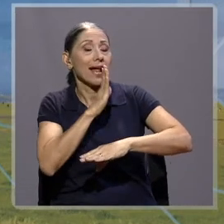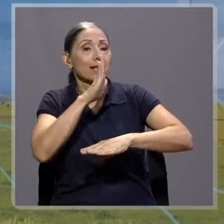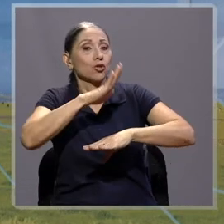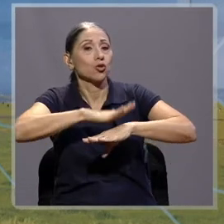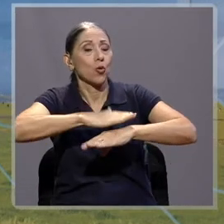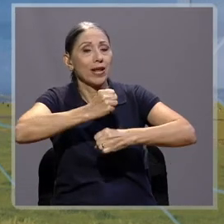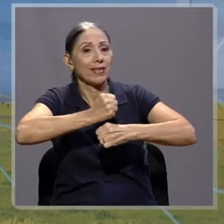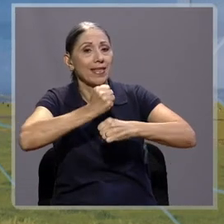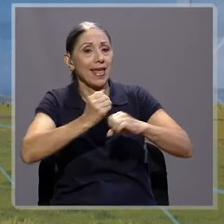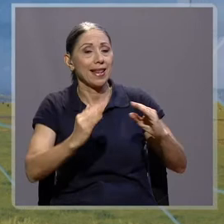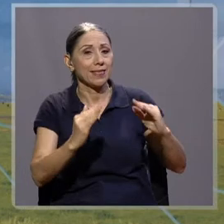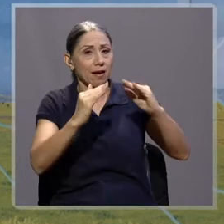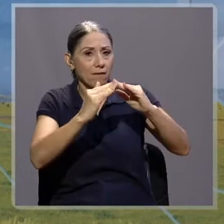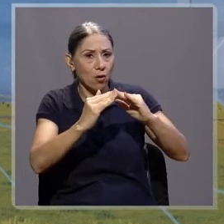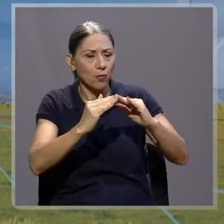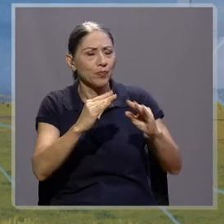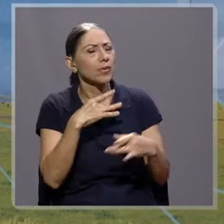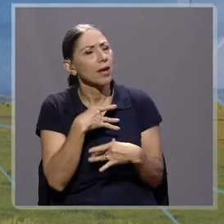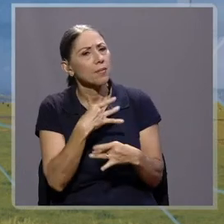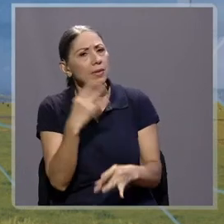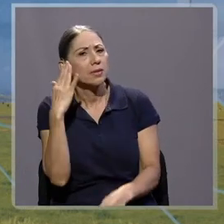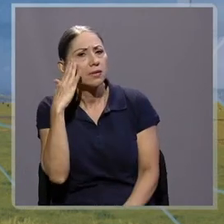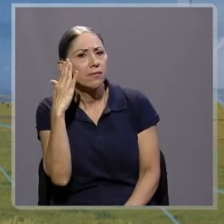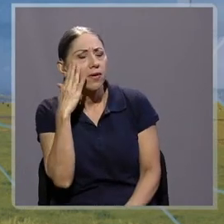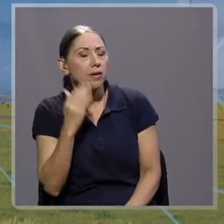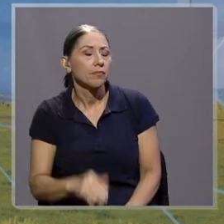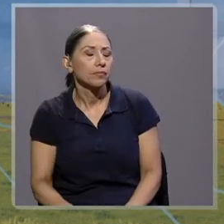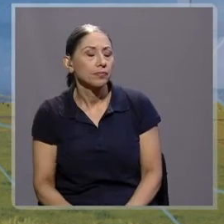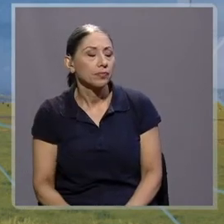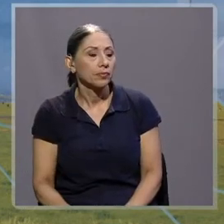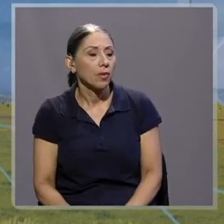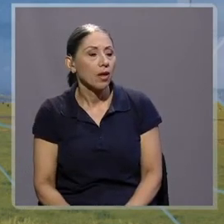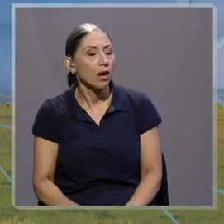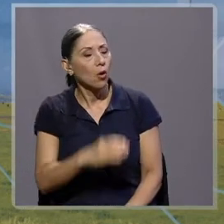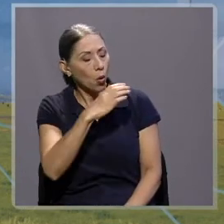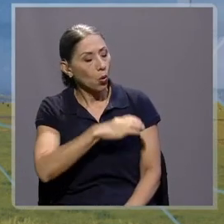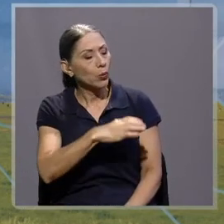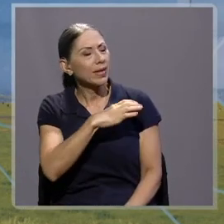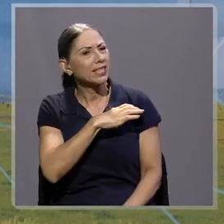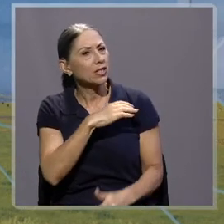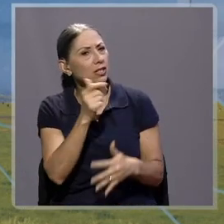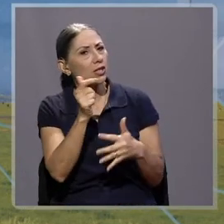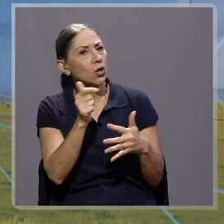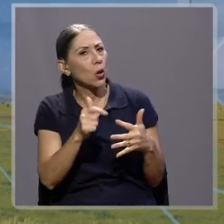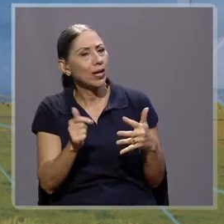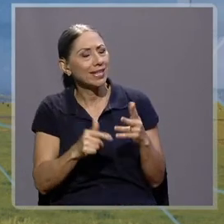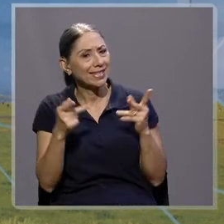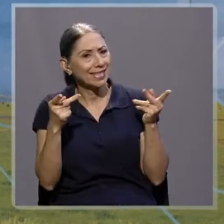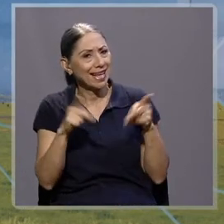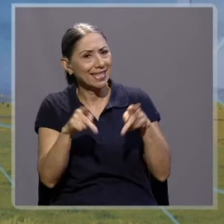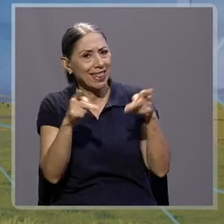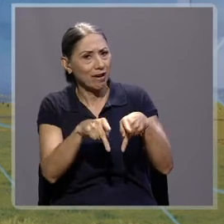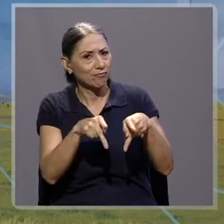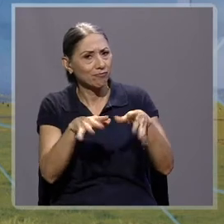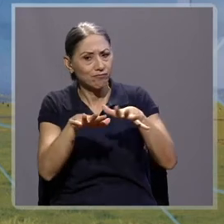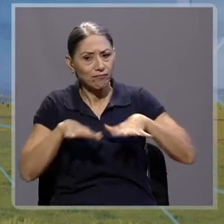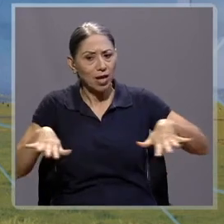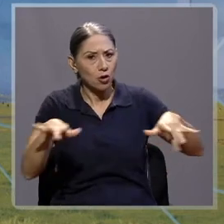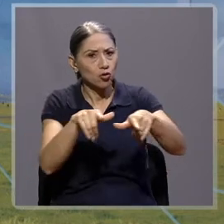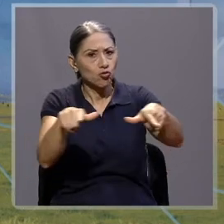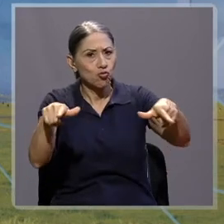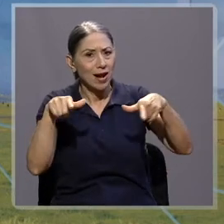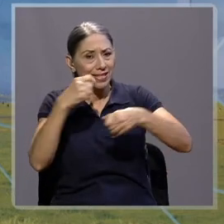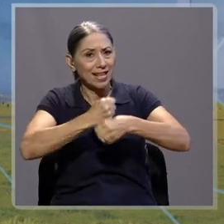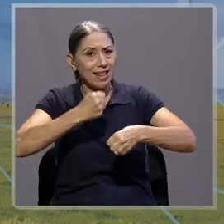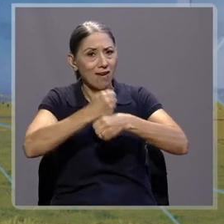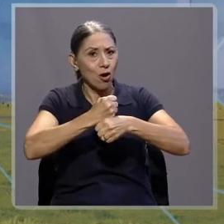a mí me interesa saber cuáles son las condiciones que se dan en los lugares de trabajo